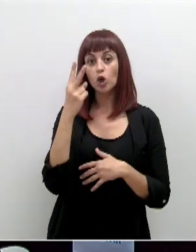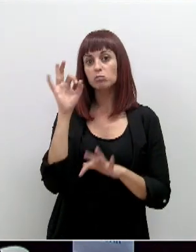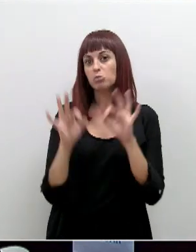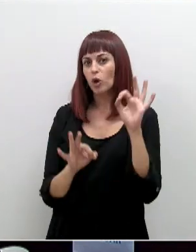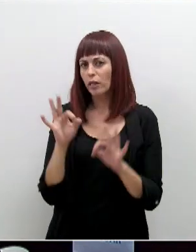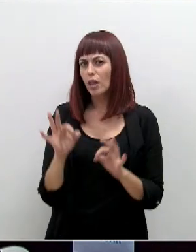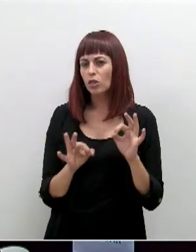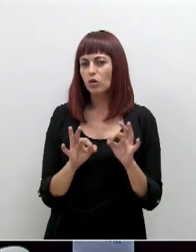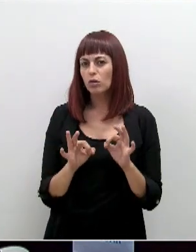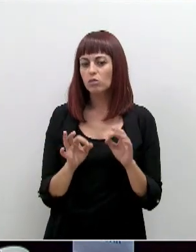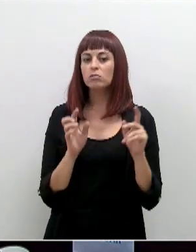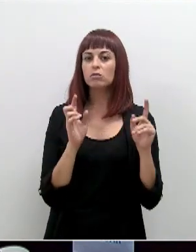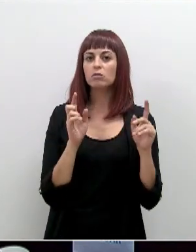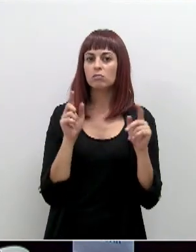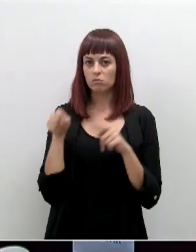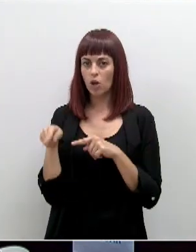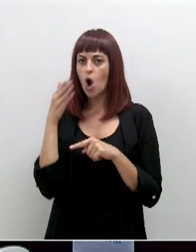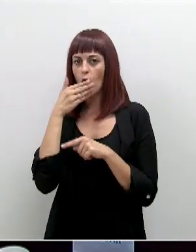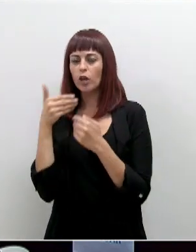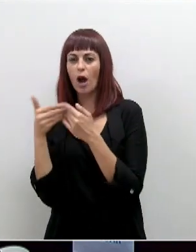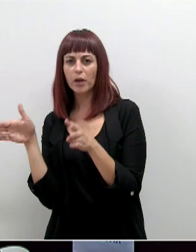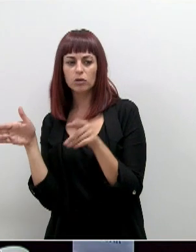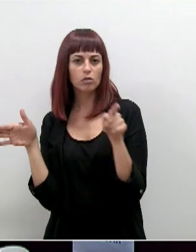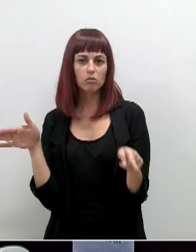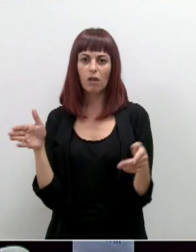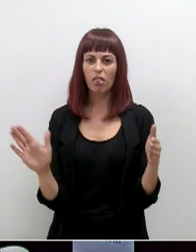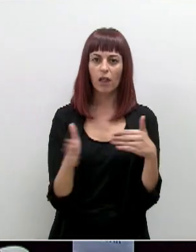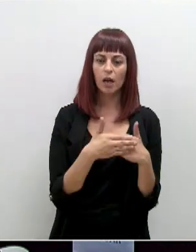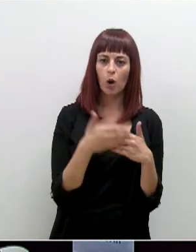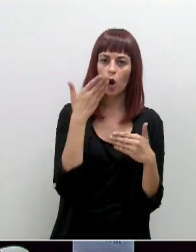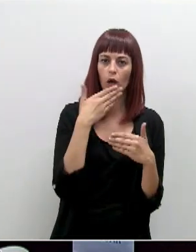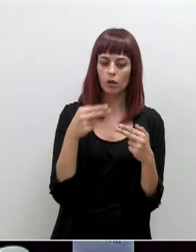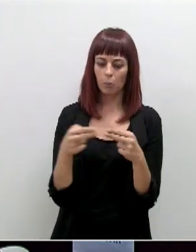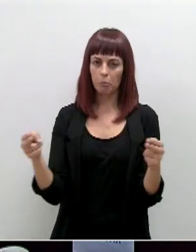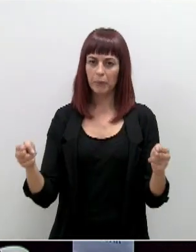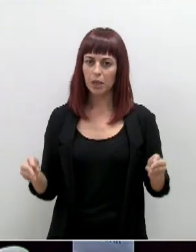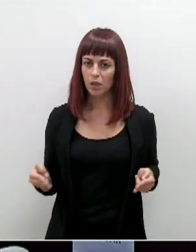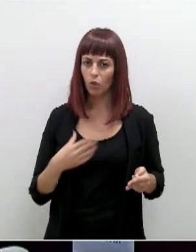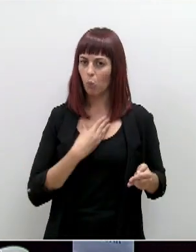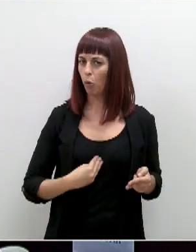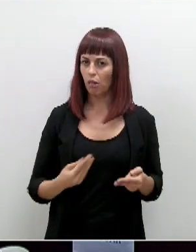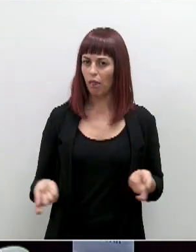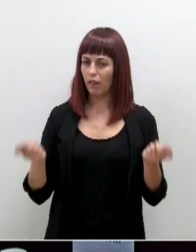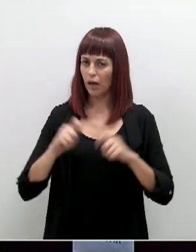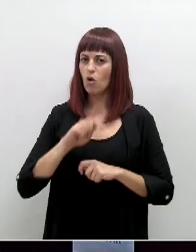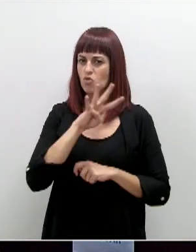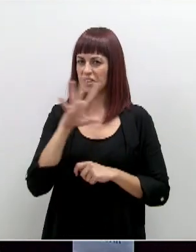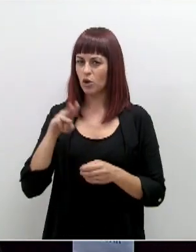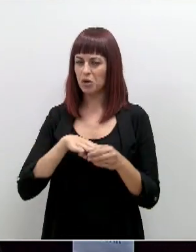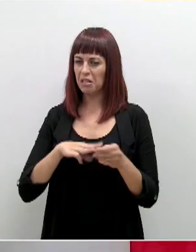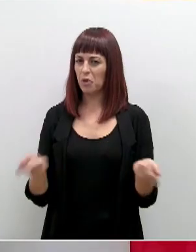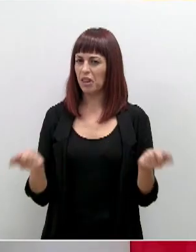¿por qué en un caso mantenemos abiertos los colegios y en otro caso cerramos perimetralmente Murcia y sus 45 municipios?